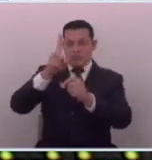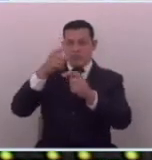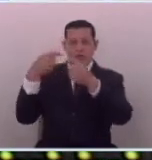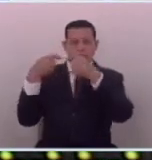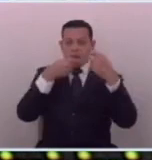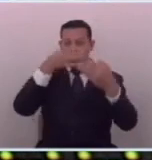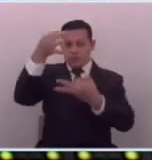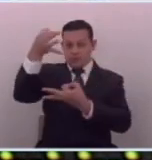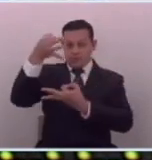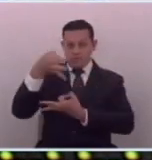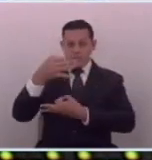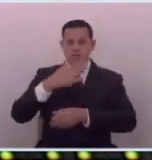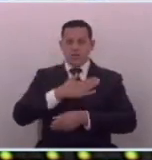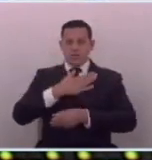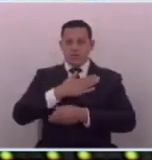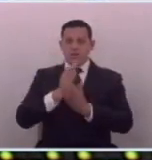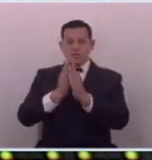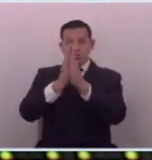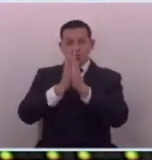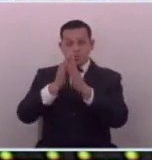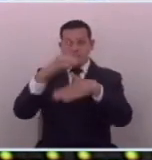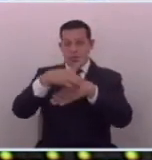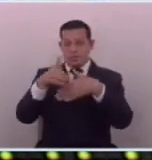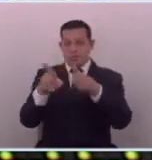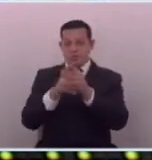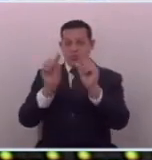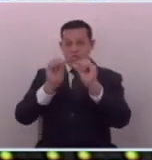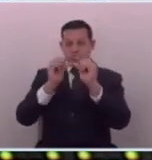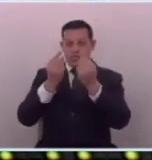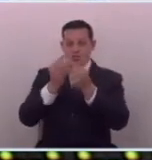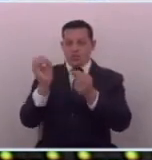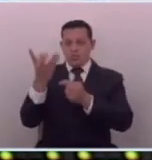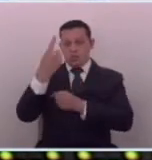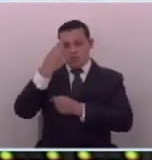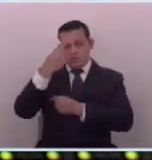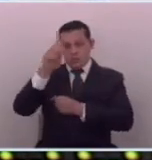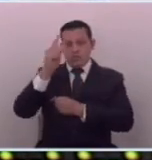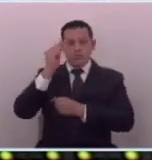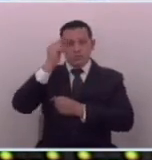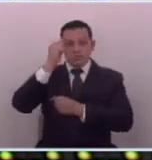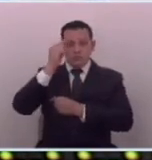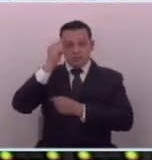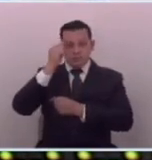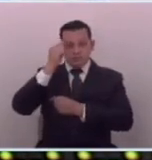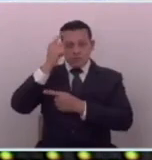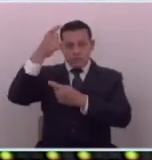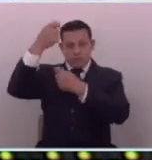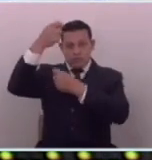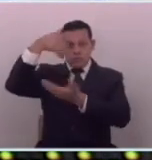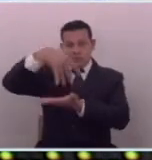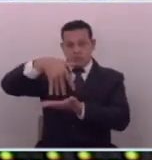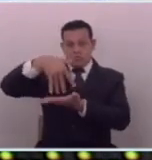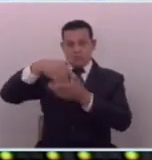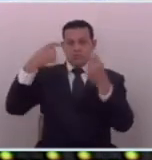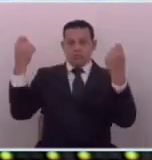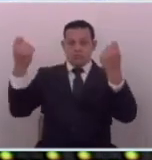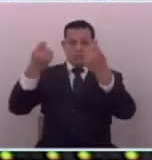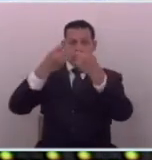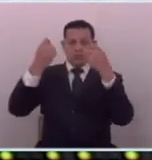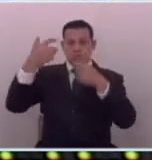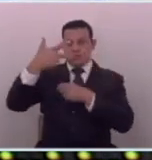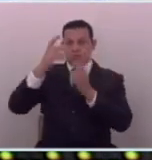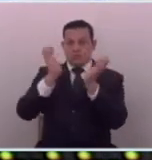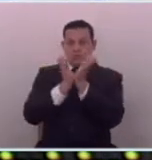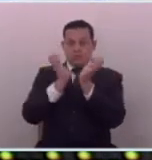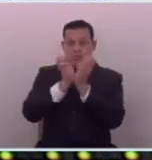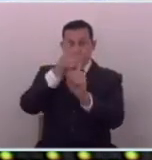correspondencia que contiene solicitud de diputados del Grupo Parlamentario Nuevas Ideas, en el sentido de que emita pronunciamiento público en el marco de celebrarse el